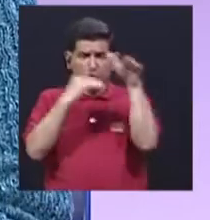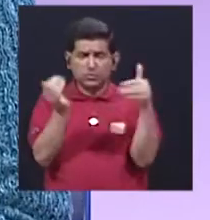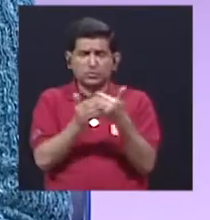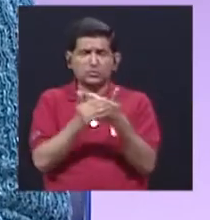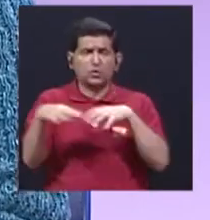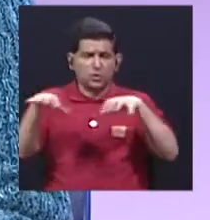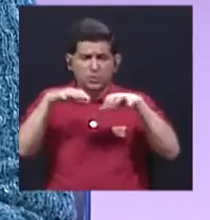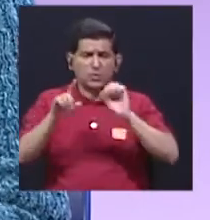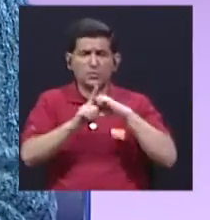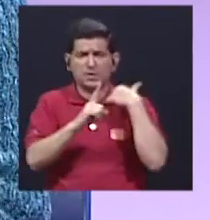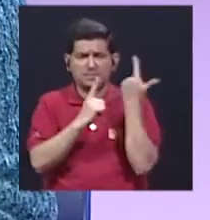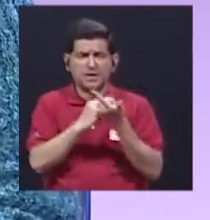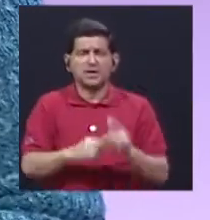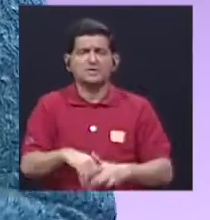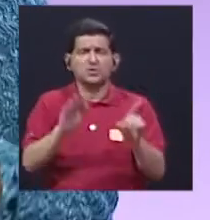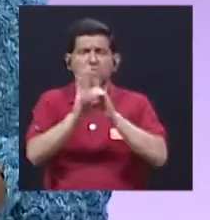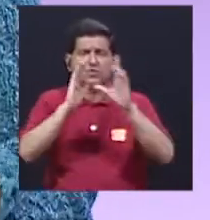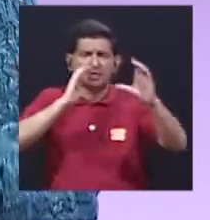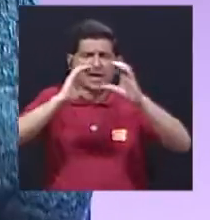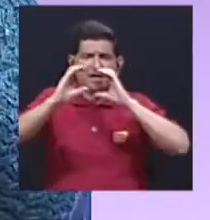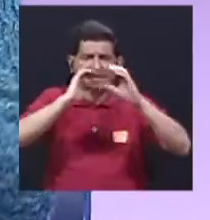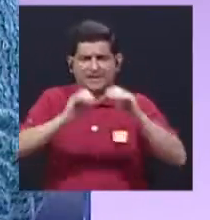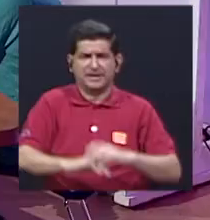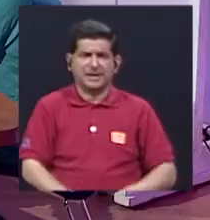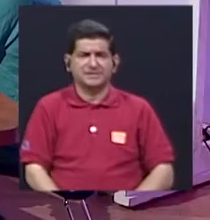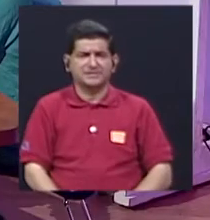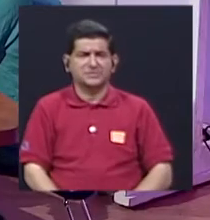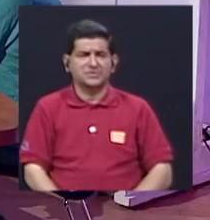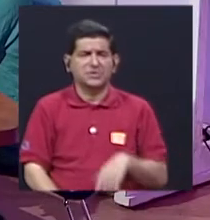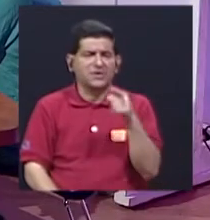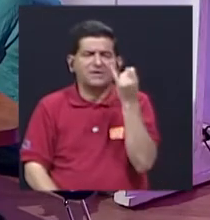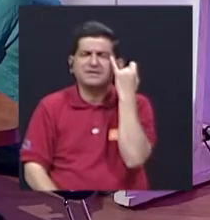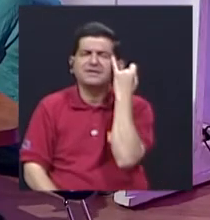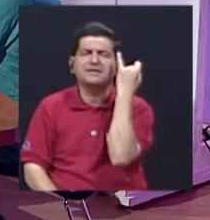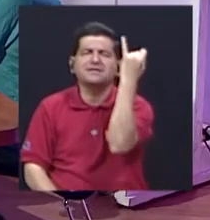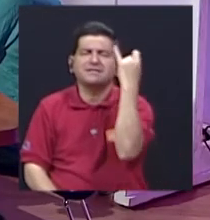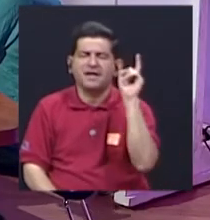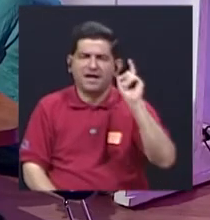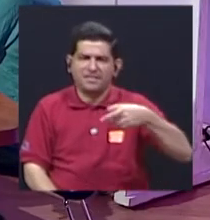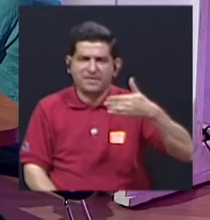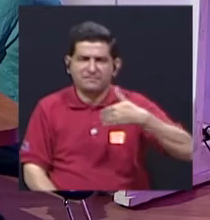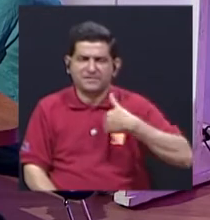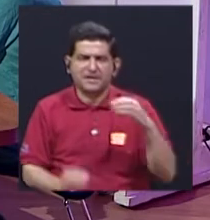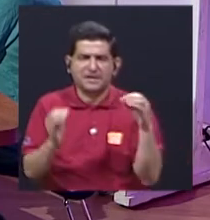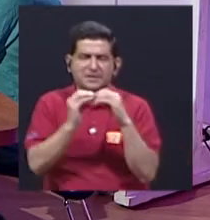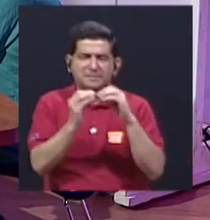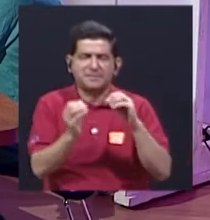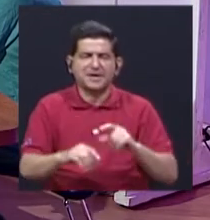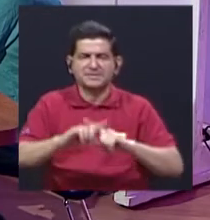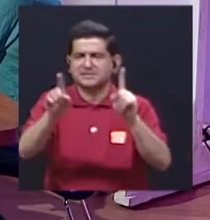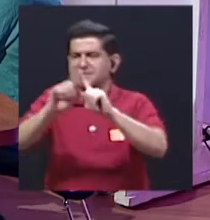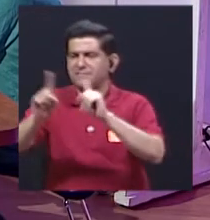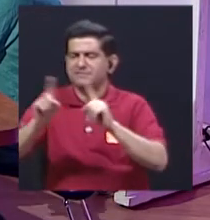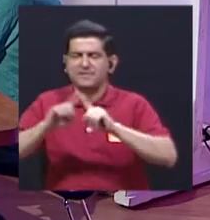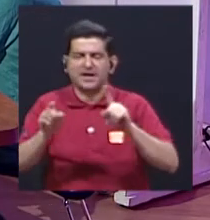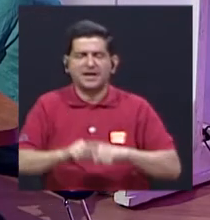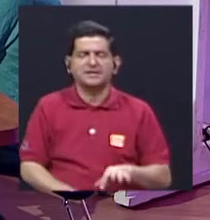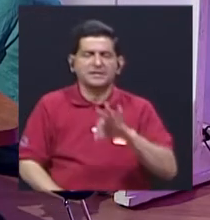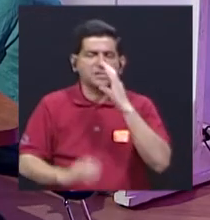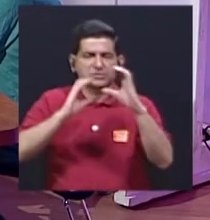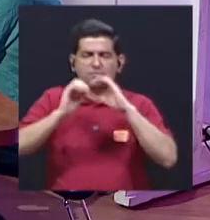el movimiento social por el derecho a la comunicación lo que plantea es que deben haber más medios y medios